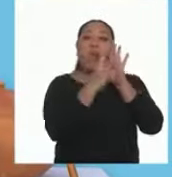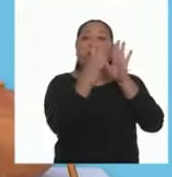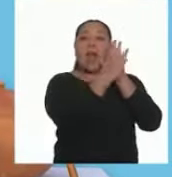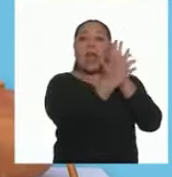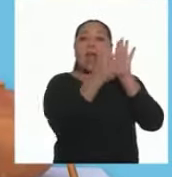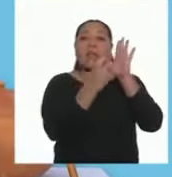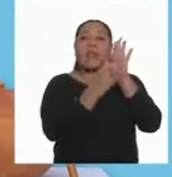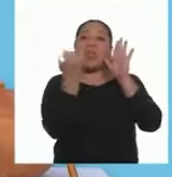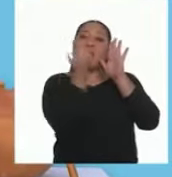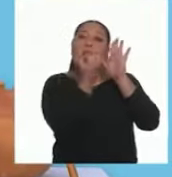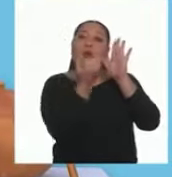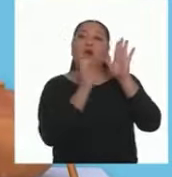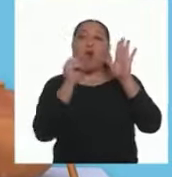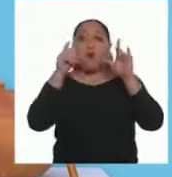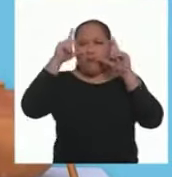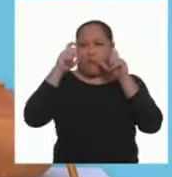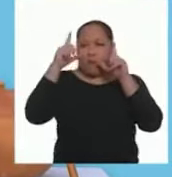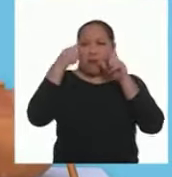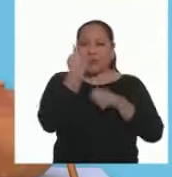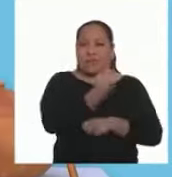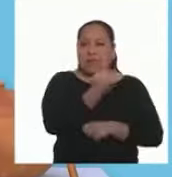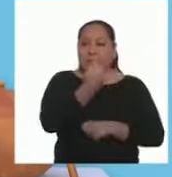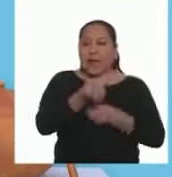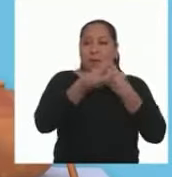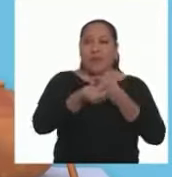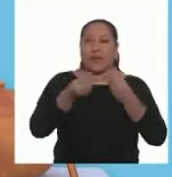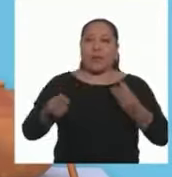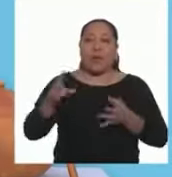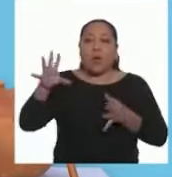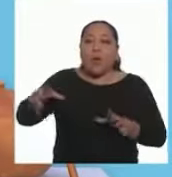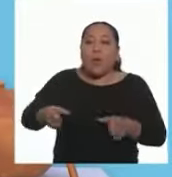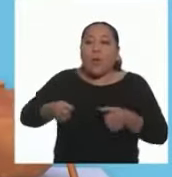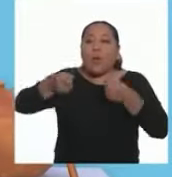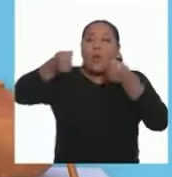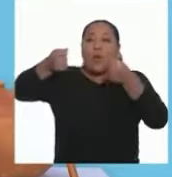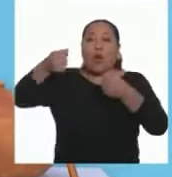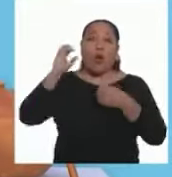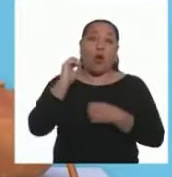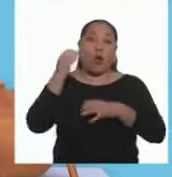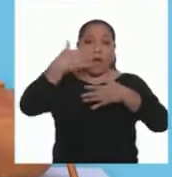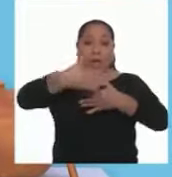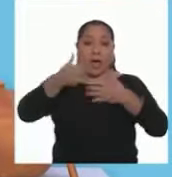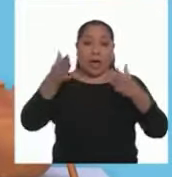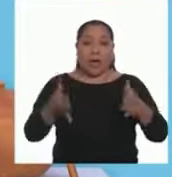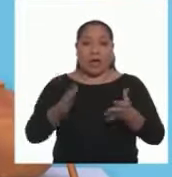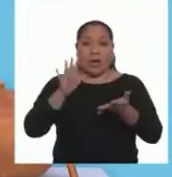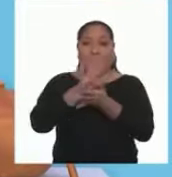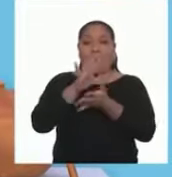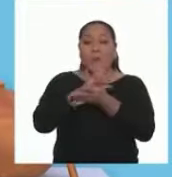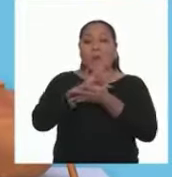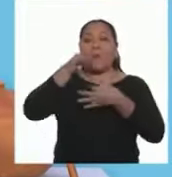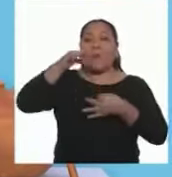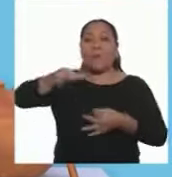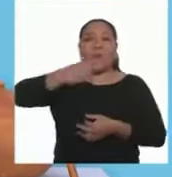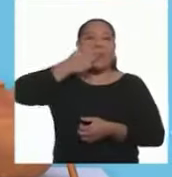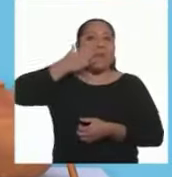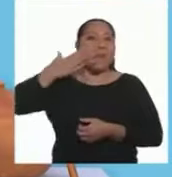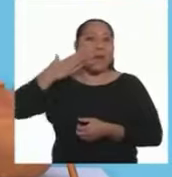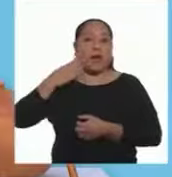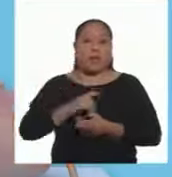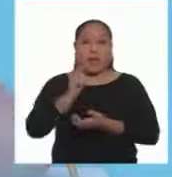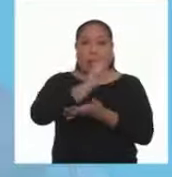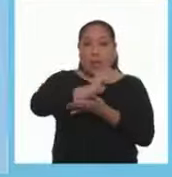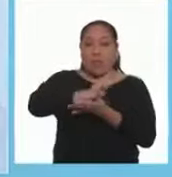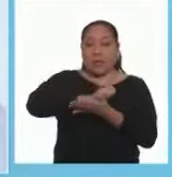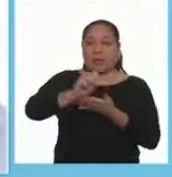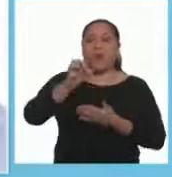Con imágenes, dibujos o fotos de cada ingrediente Una bolsa o caja Hojas de